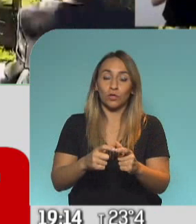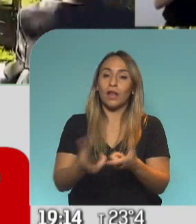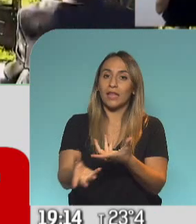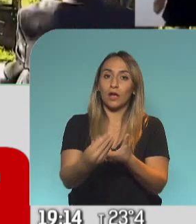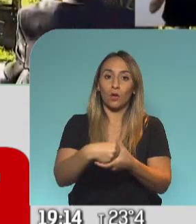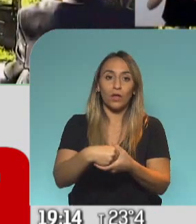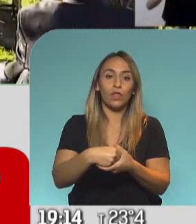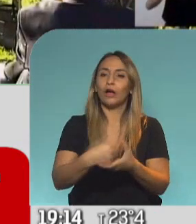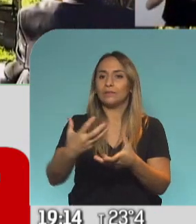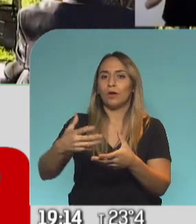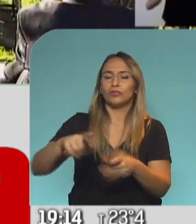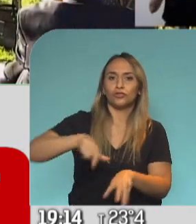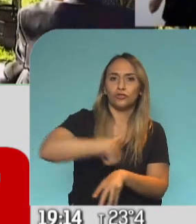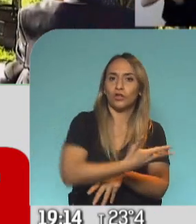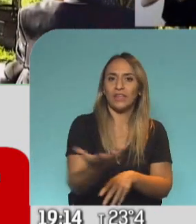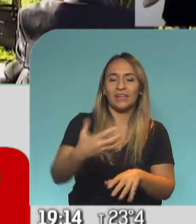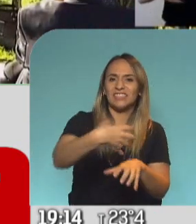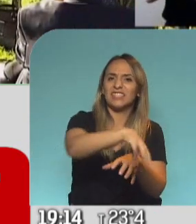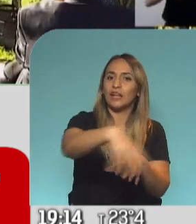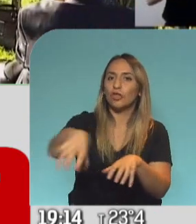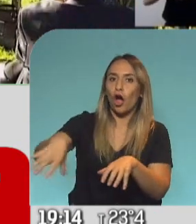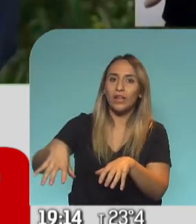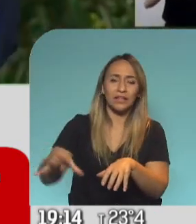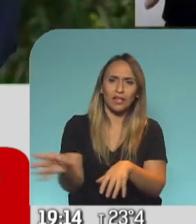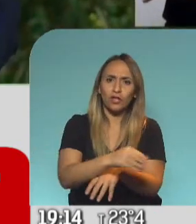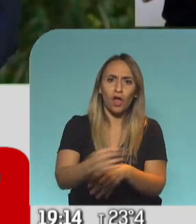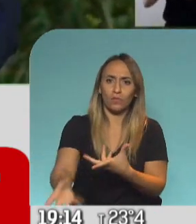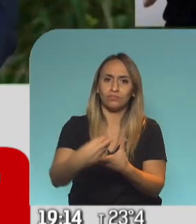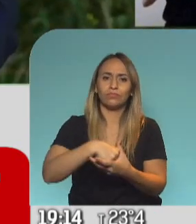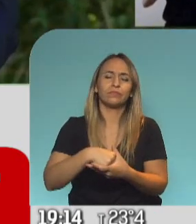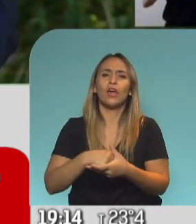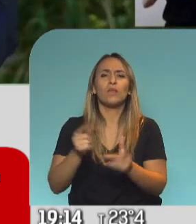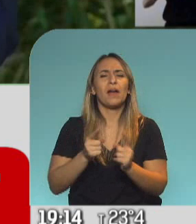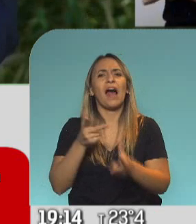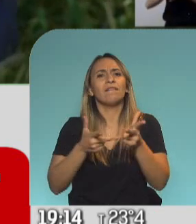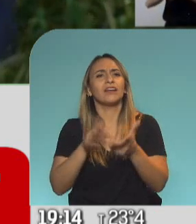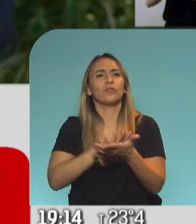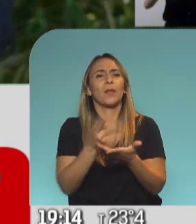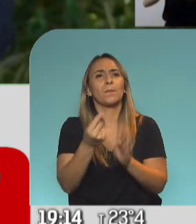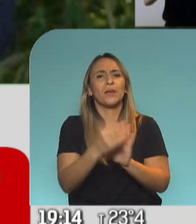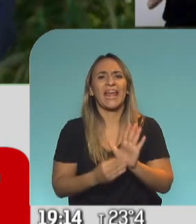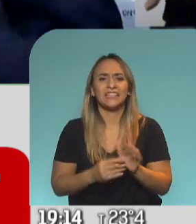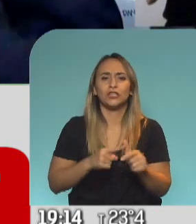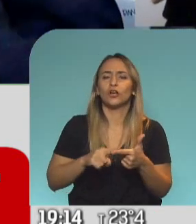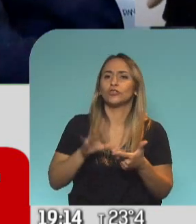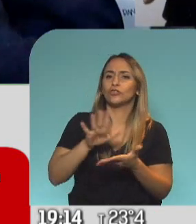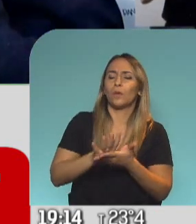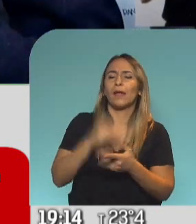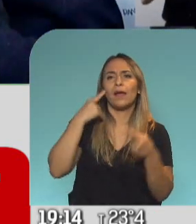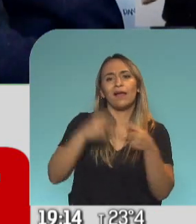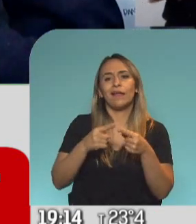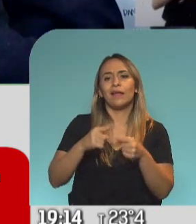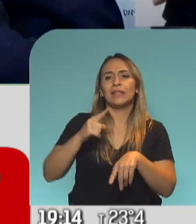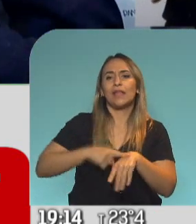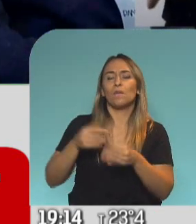a todos los sectores de la sociedad para hablar no de cuestiones coyunturales, cuestiones de precios, cuestiones de corto plazo, cuestiones de